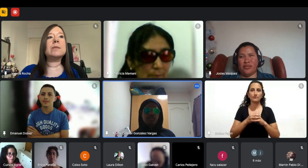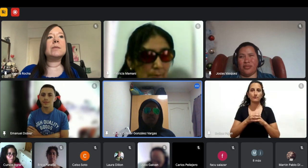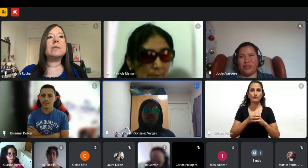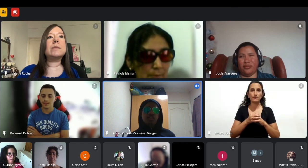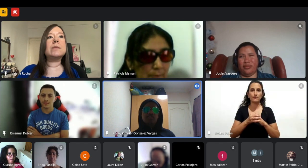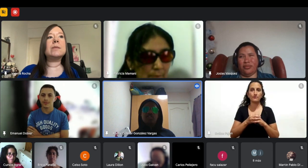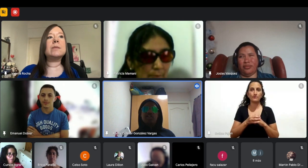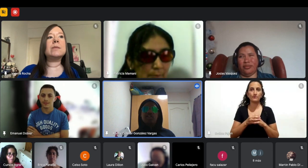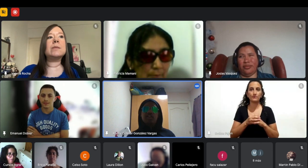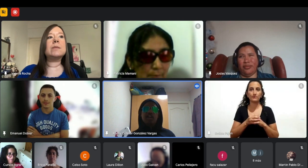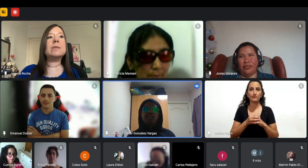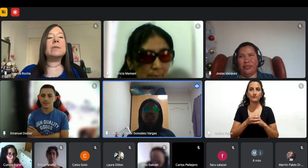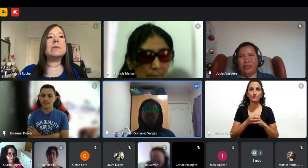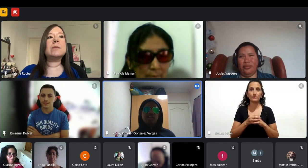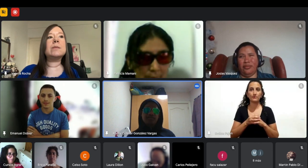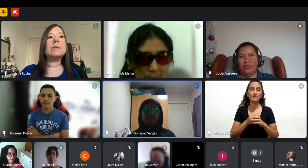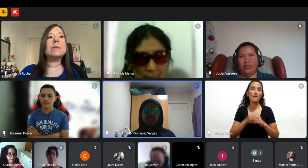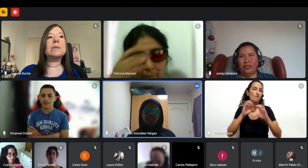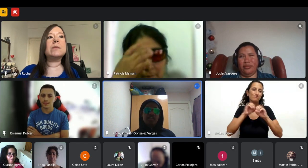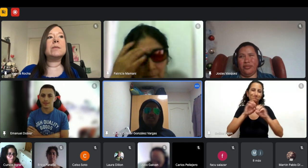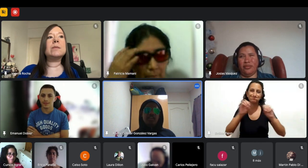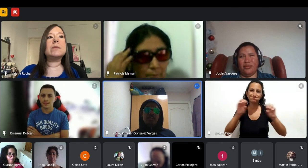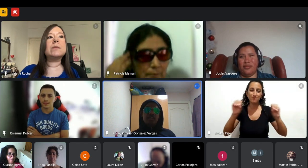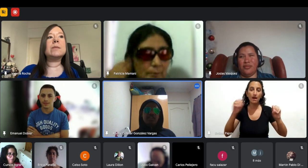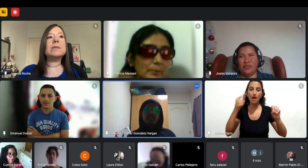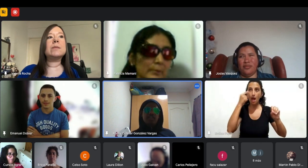un cáncer en la retina